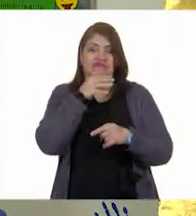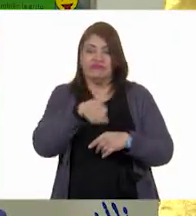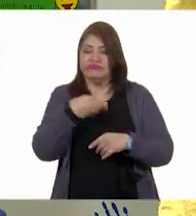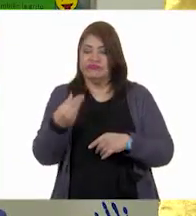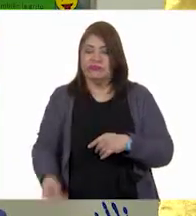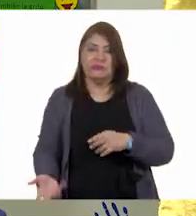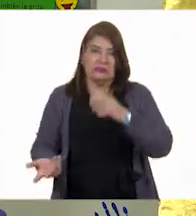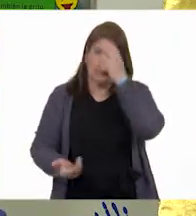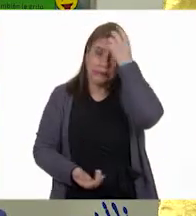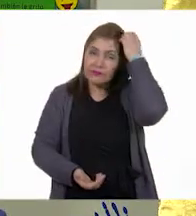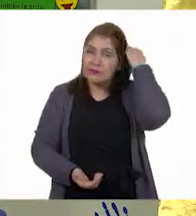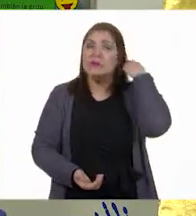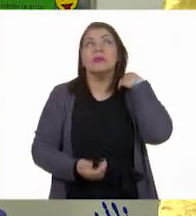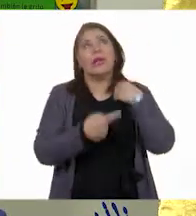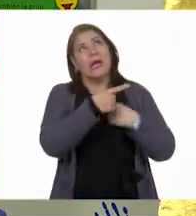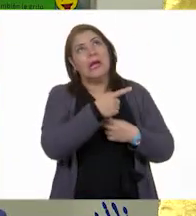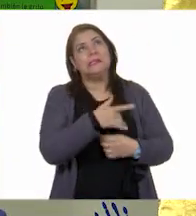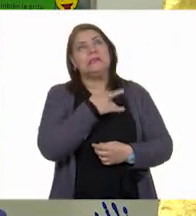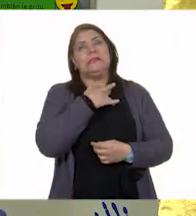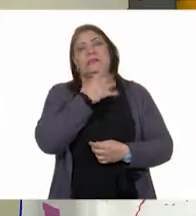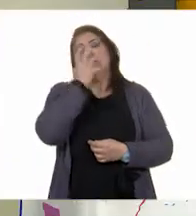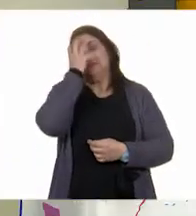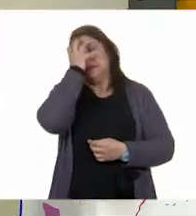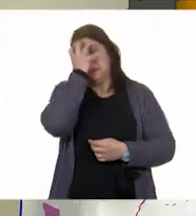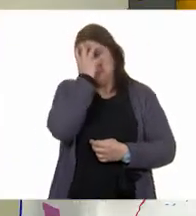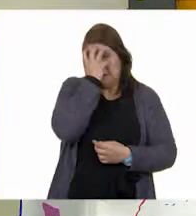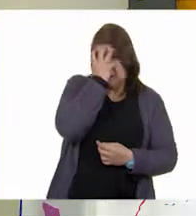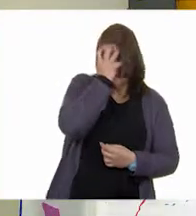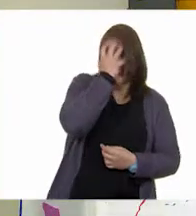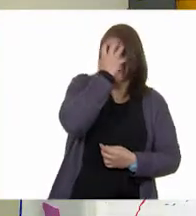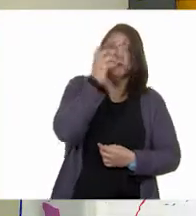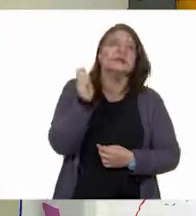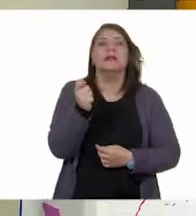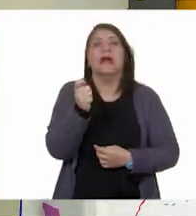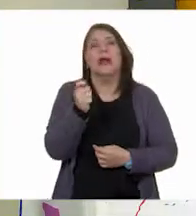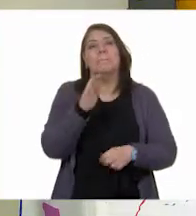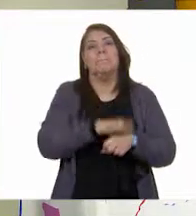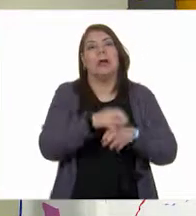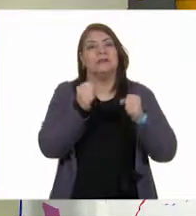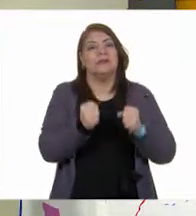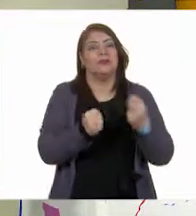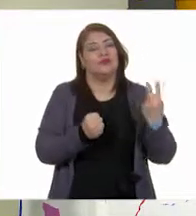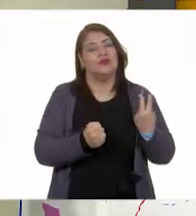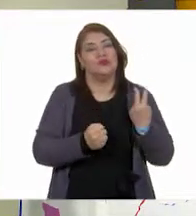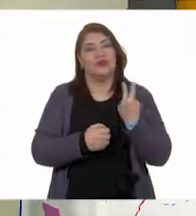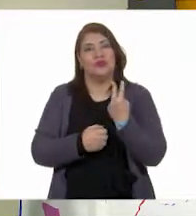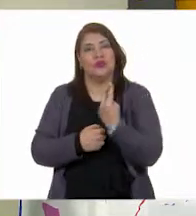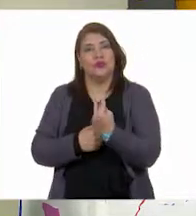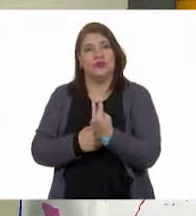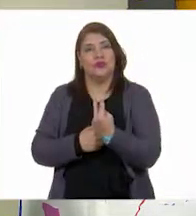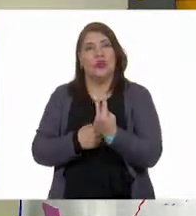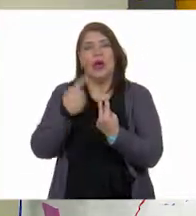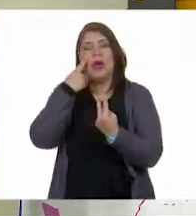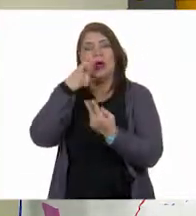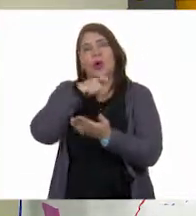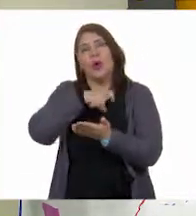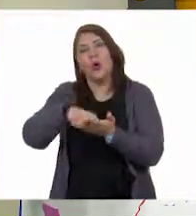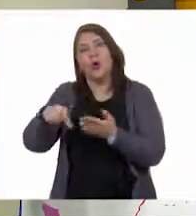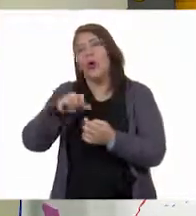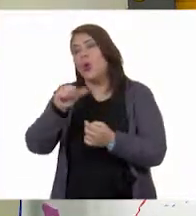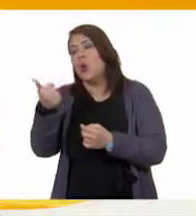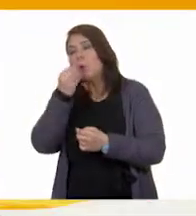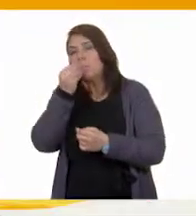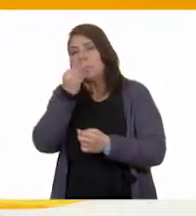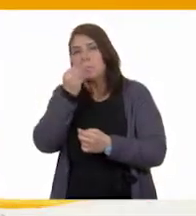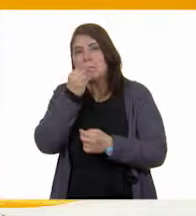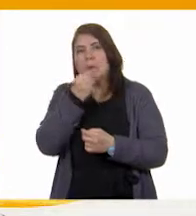se sintió muy apenado y lo que hizo es que fuimos a comprar un poco más